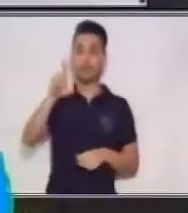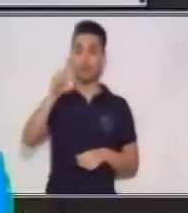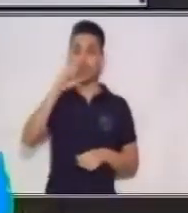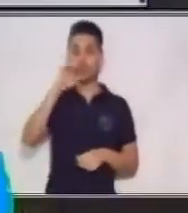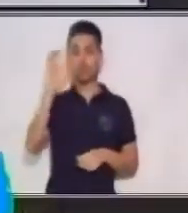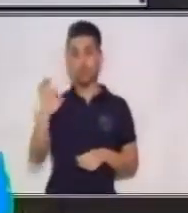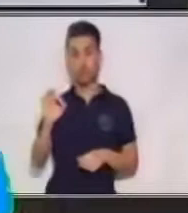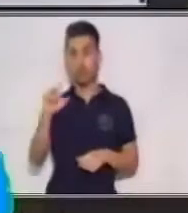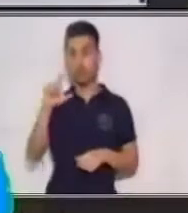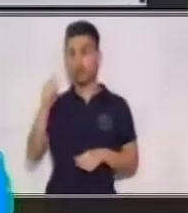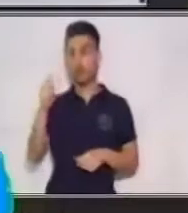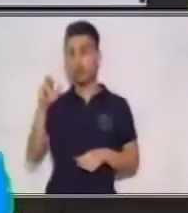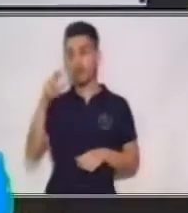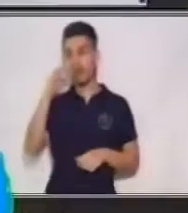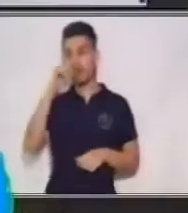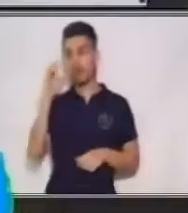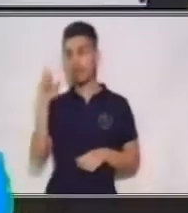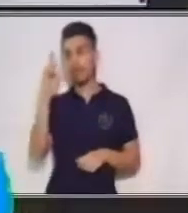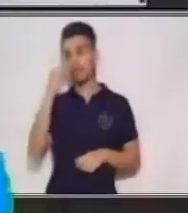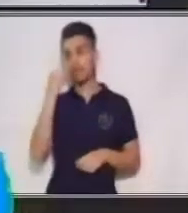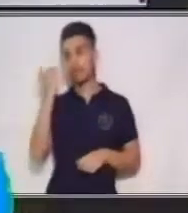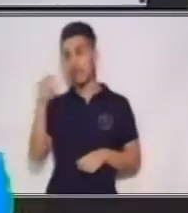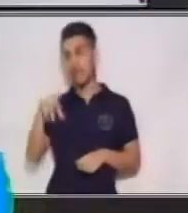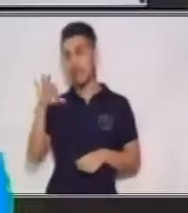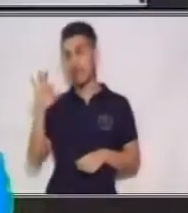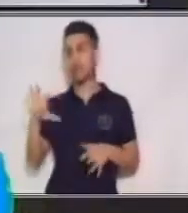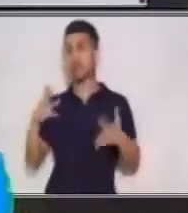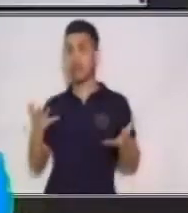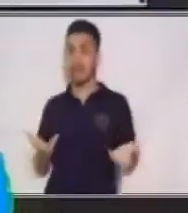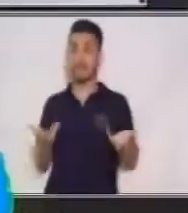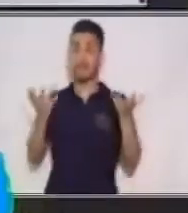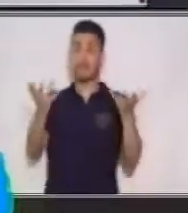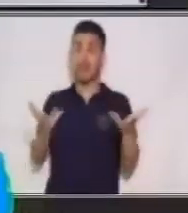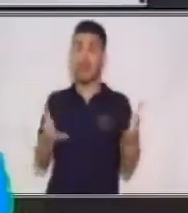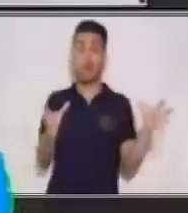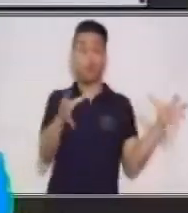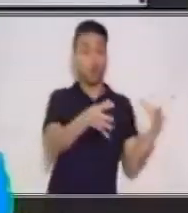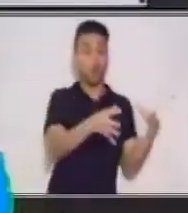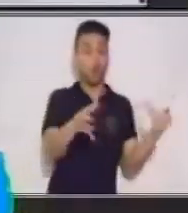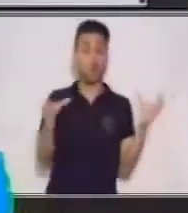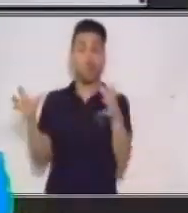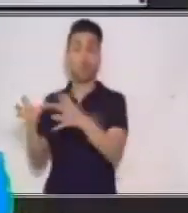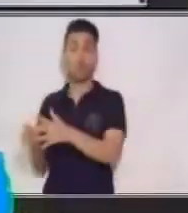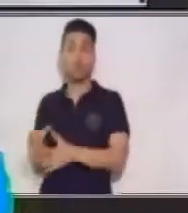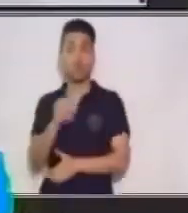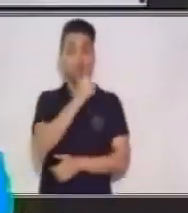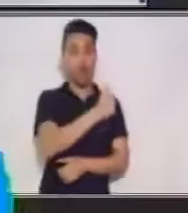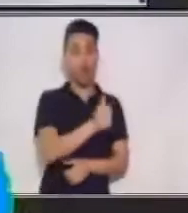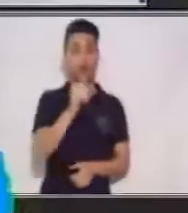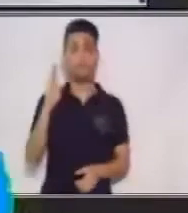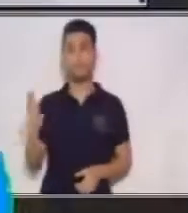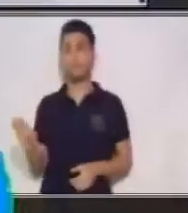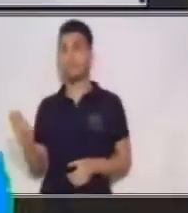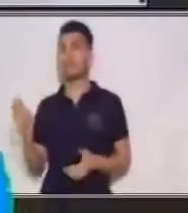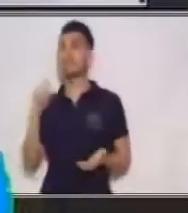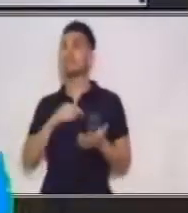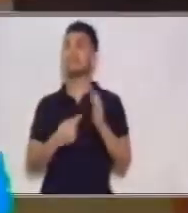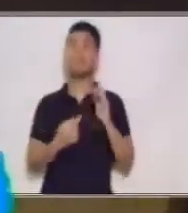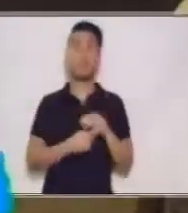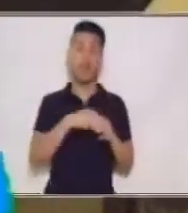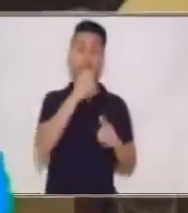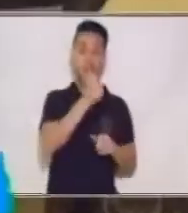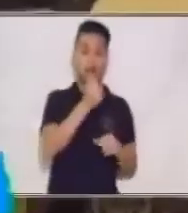Dados los conjuntos A y B, se le llama producto cartesiano de A por B,